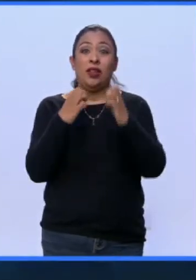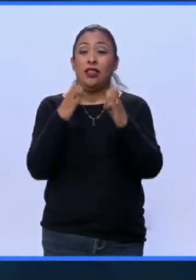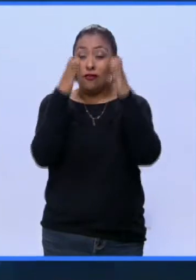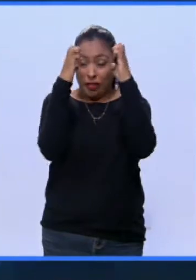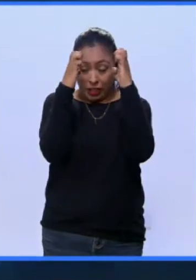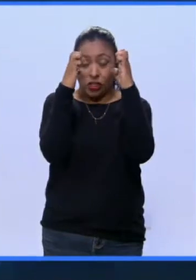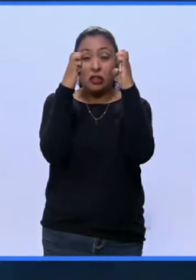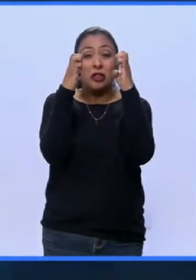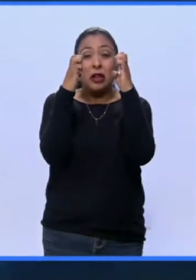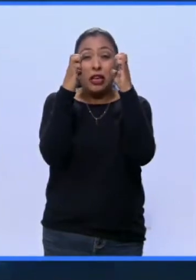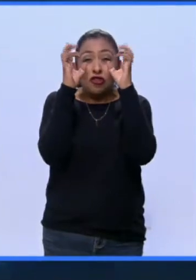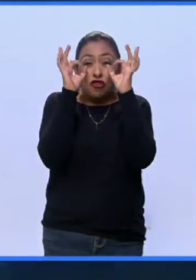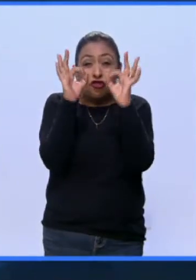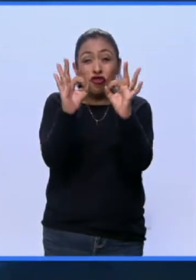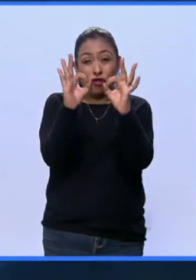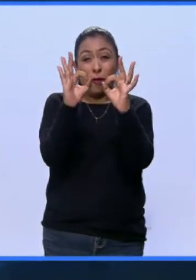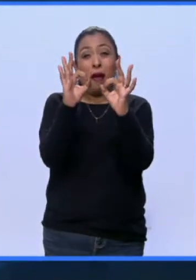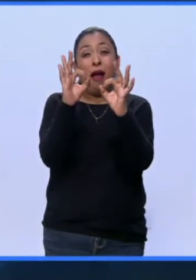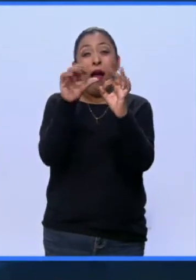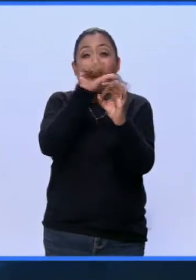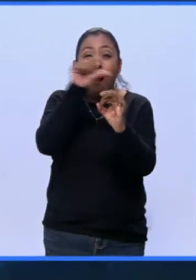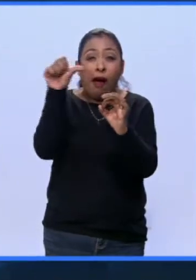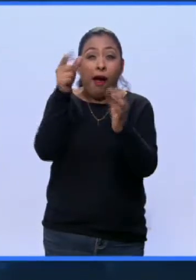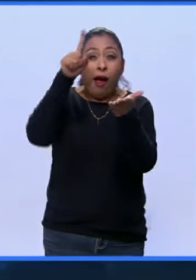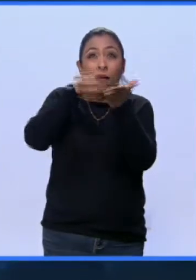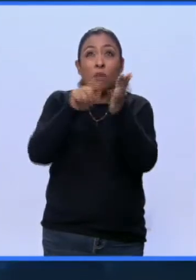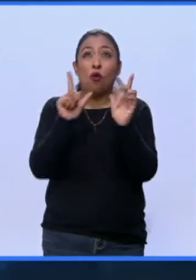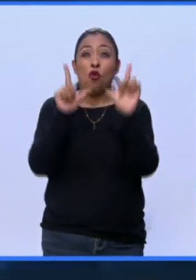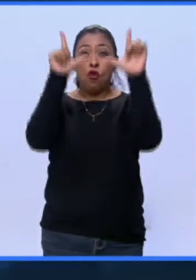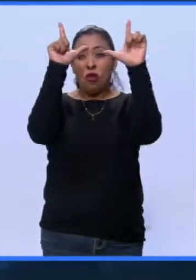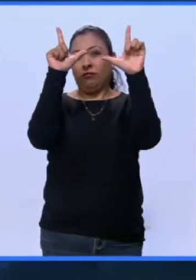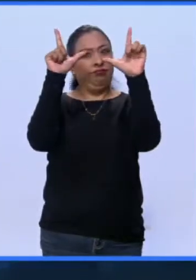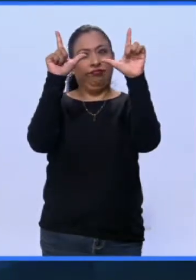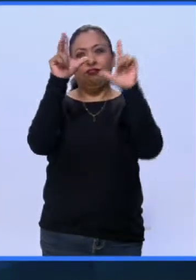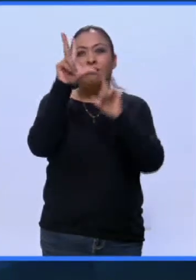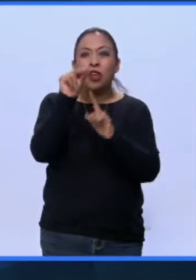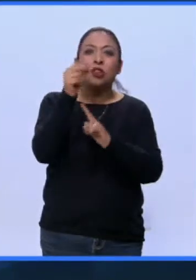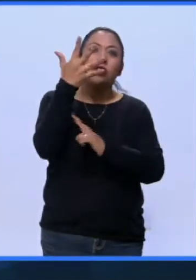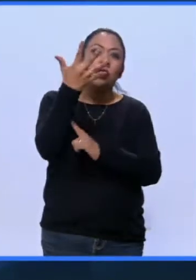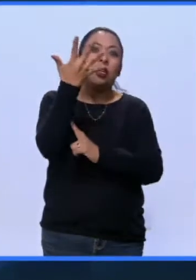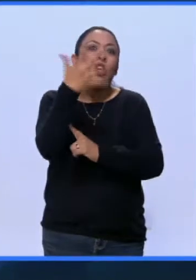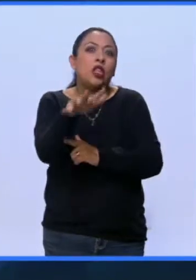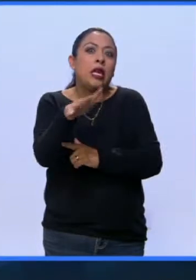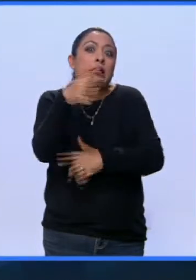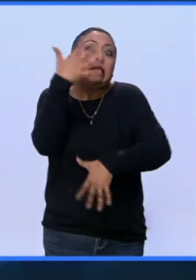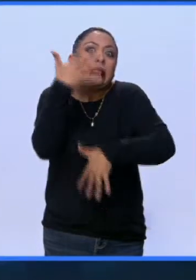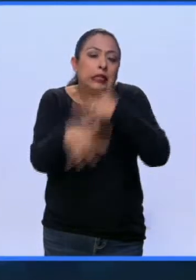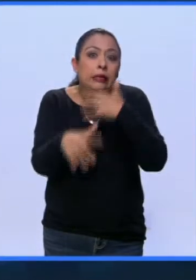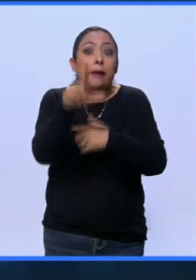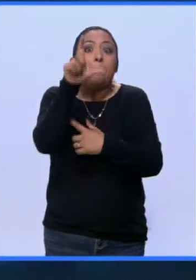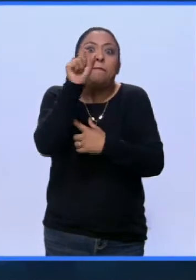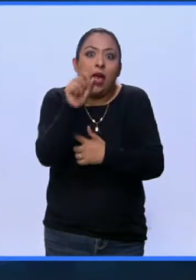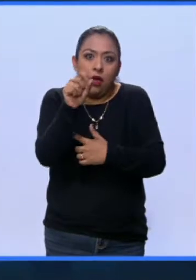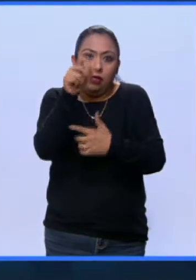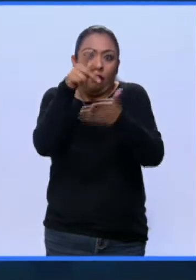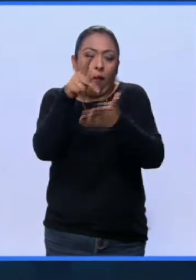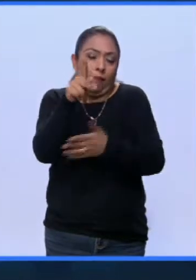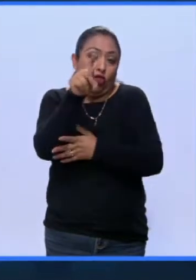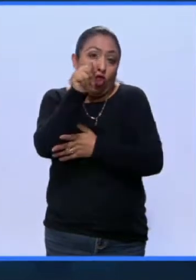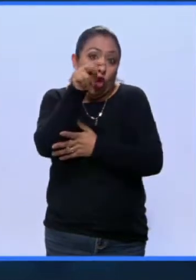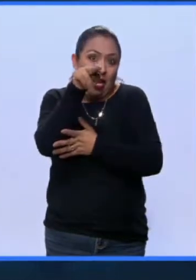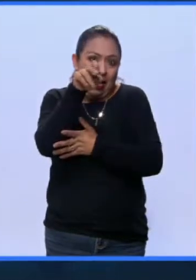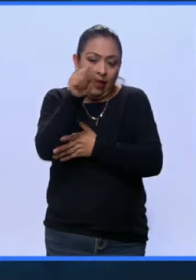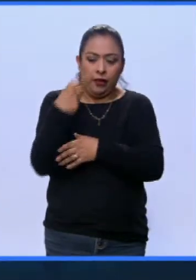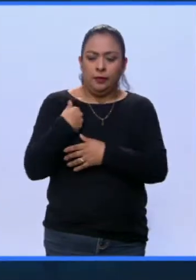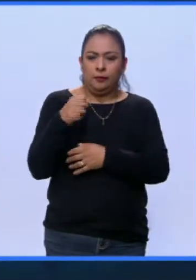están diseñados específicamente para tener estas estructuras que tienen 5, 10, 15, 20 toneladas de peso. El